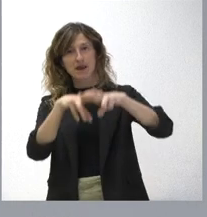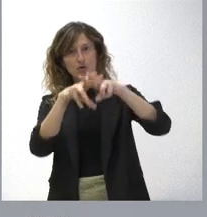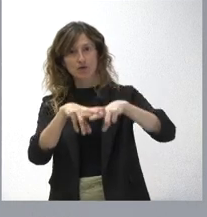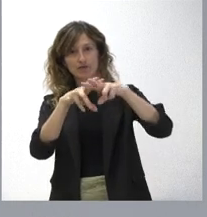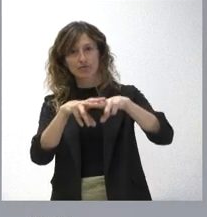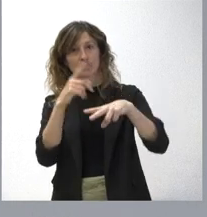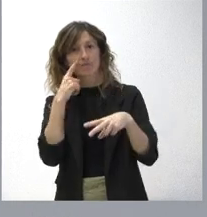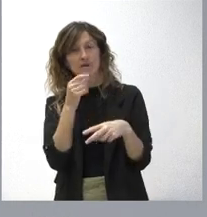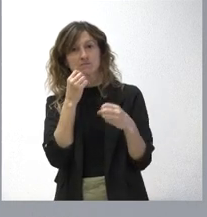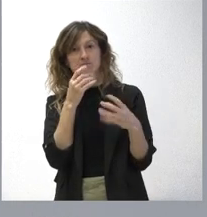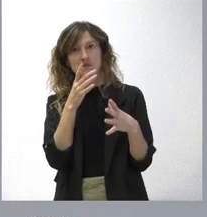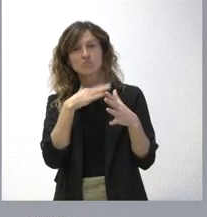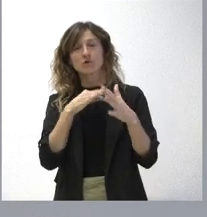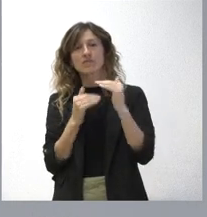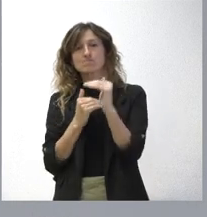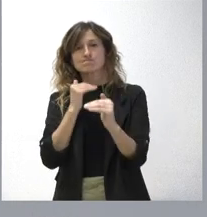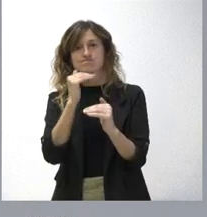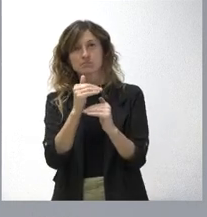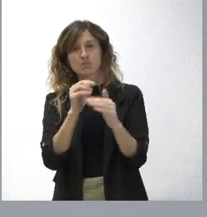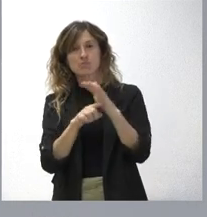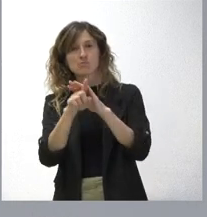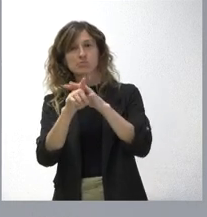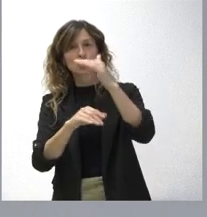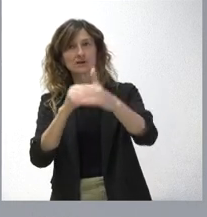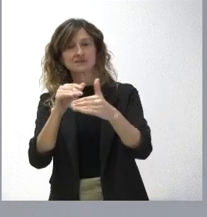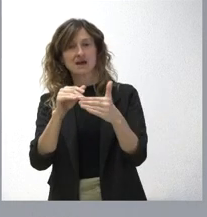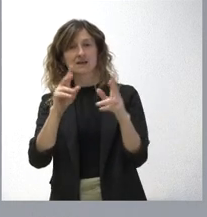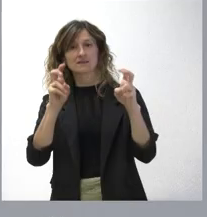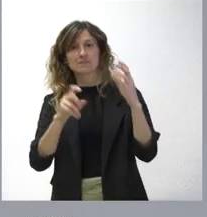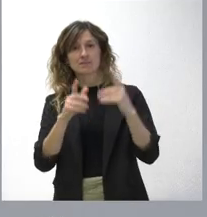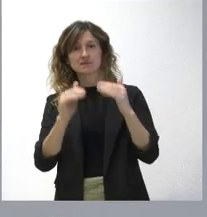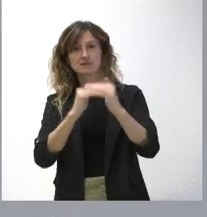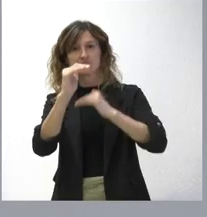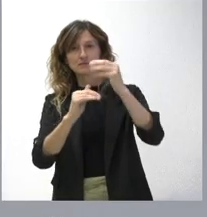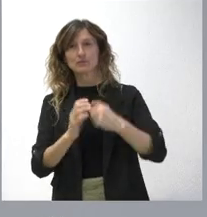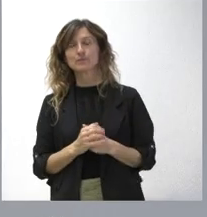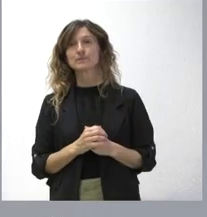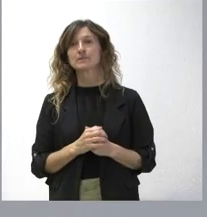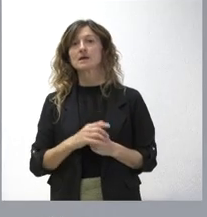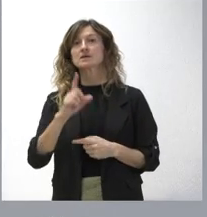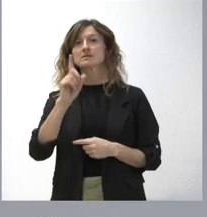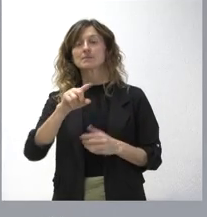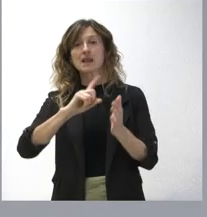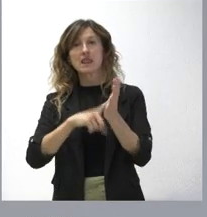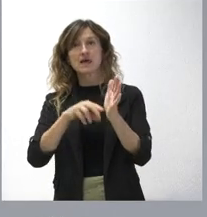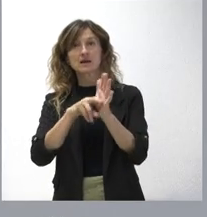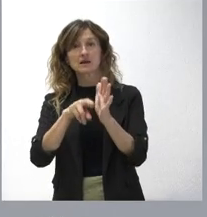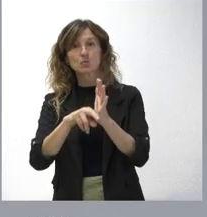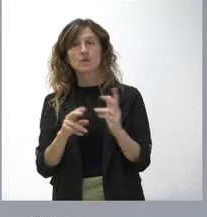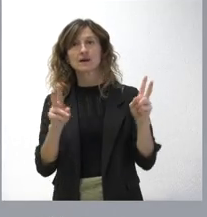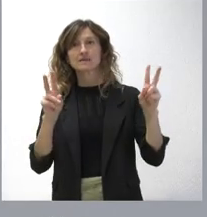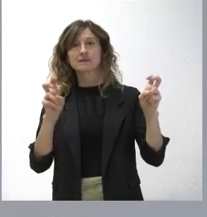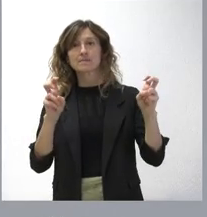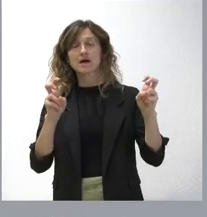le va a permitir progresar en esa carrera administrativa. También regula la ley, como no, lo que son la